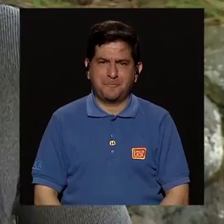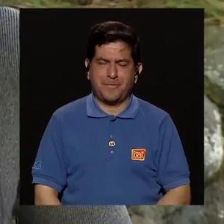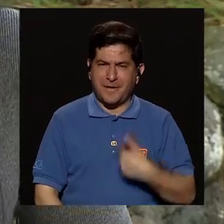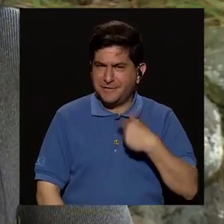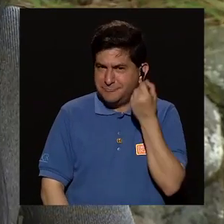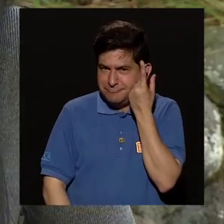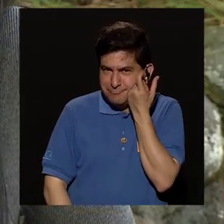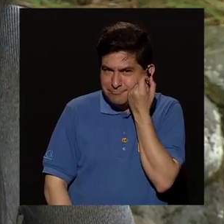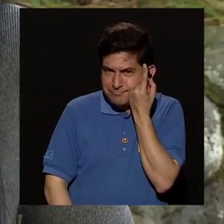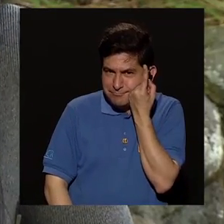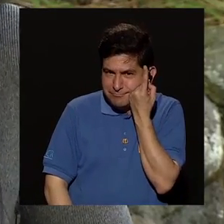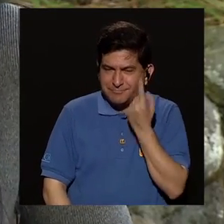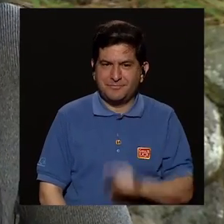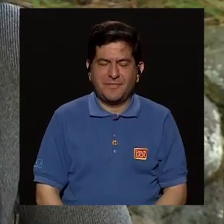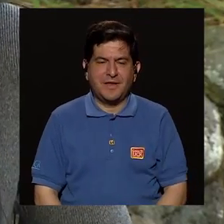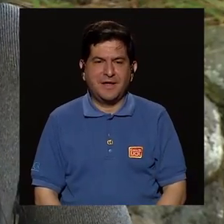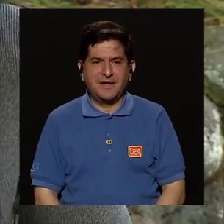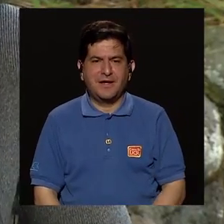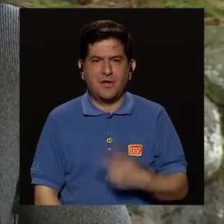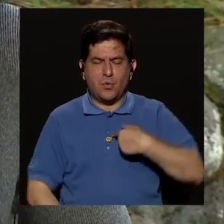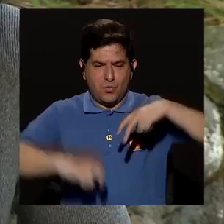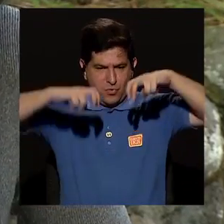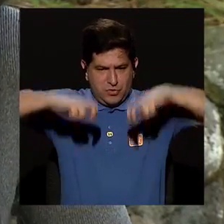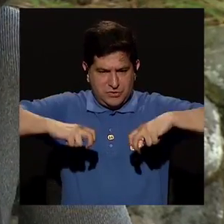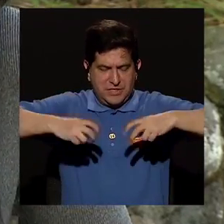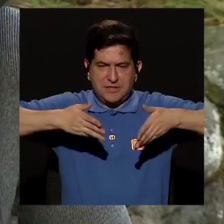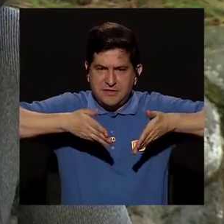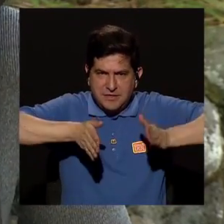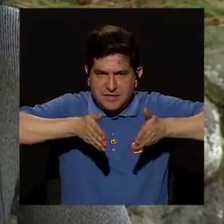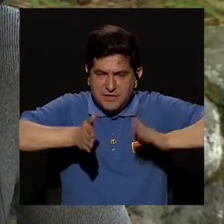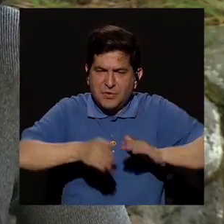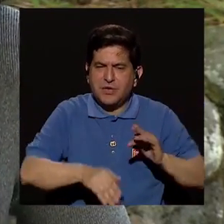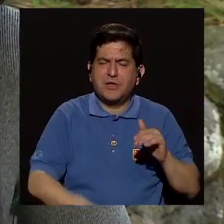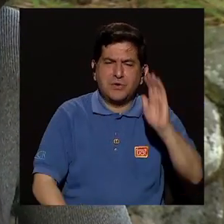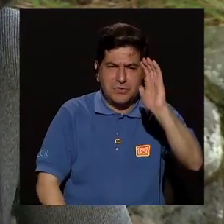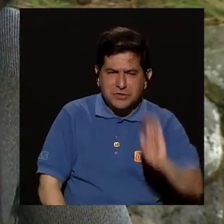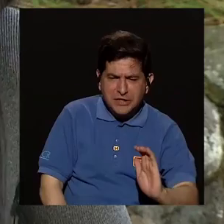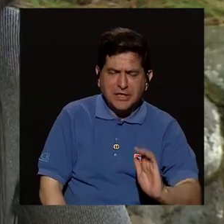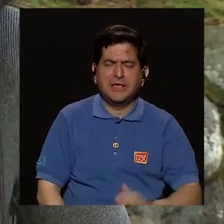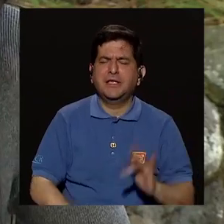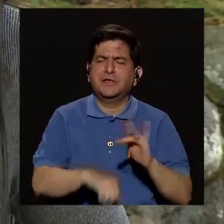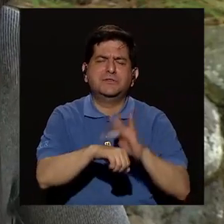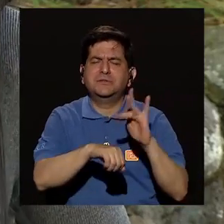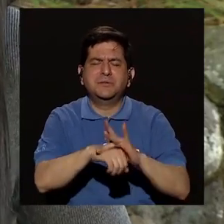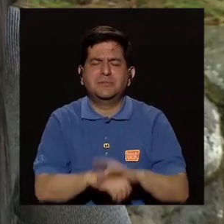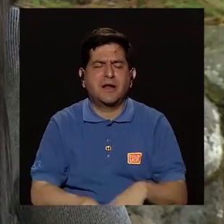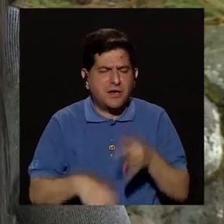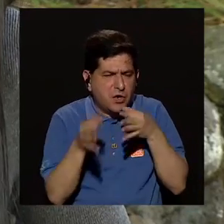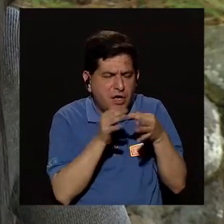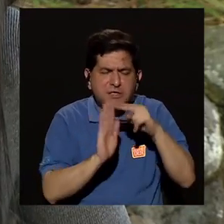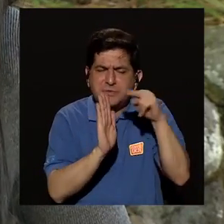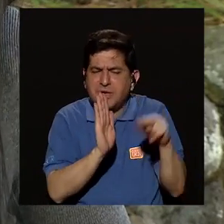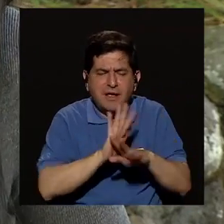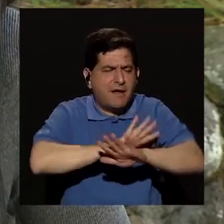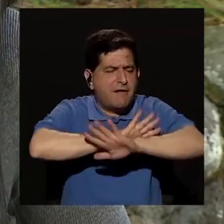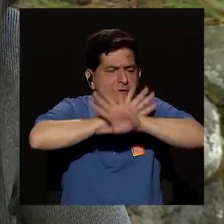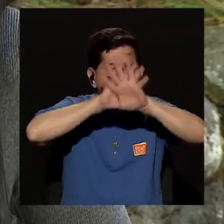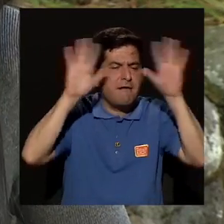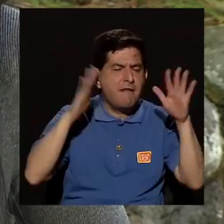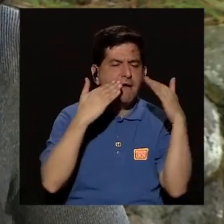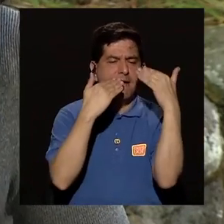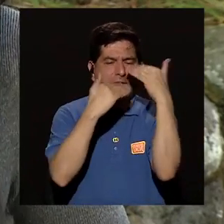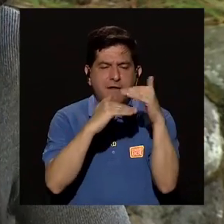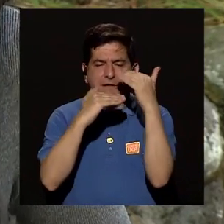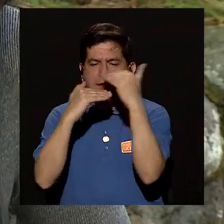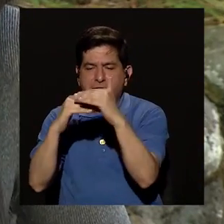por lo que le estoy entendiendo Osvaldo el hecho de sentarse con los hijos desde muy pequeños a explicarles la norma con claridad